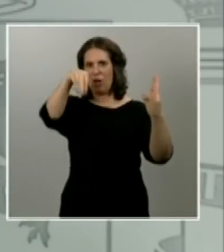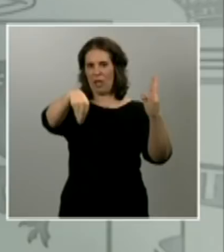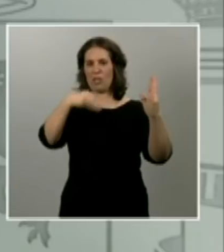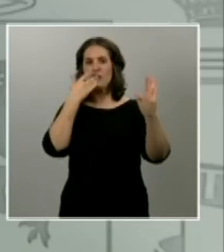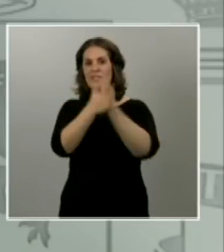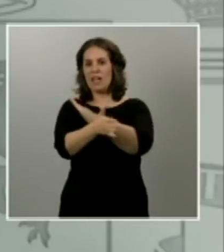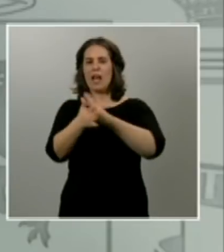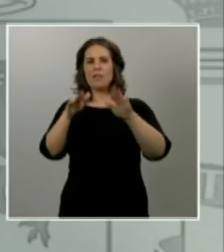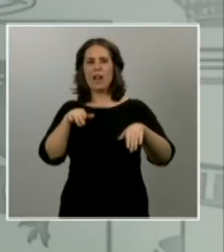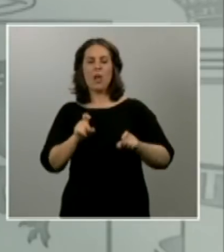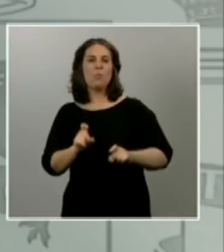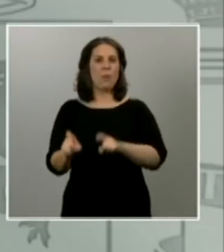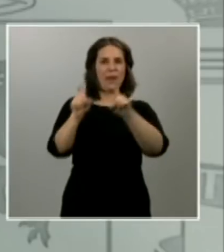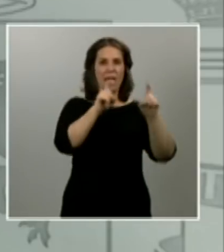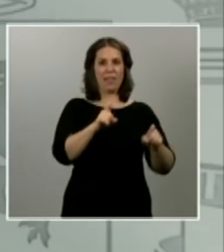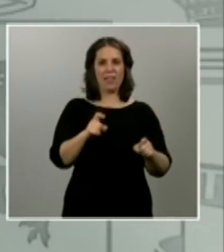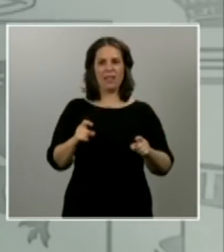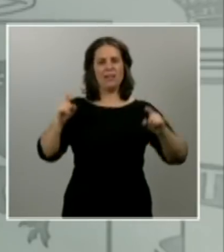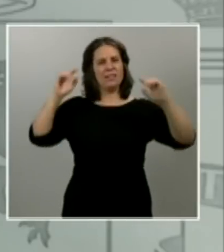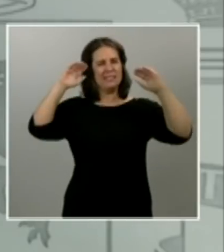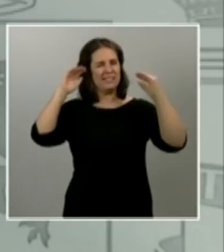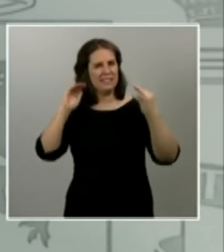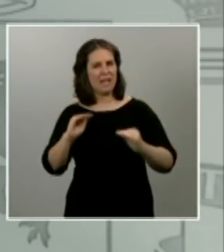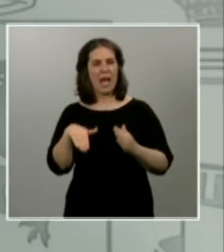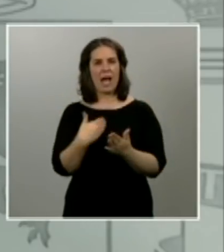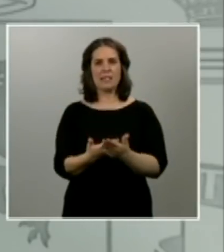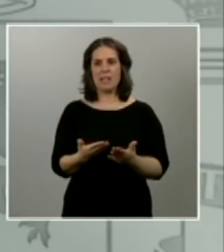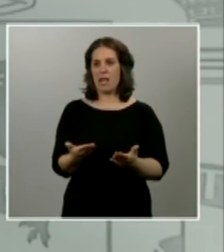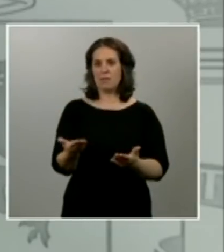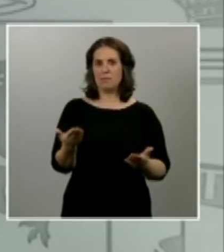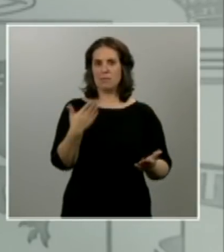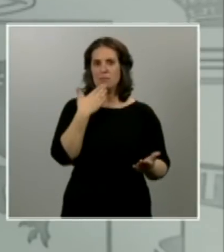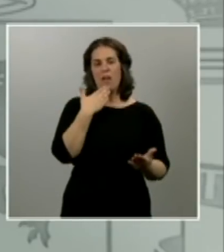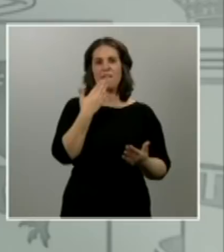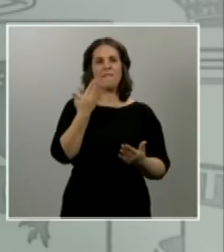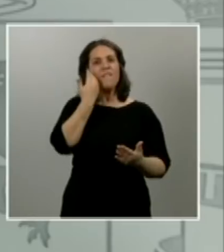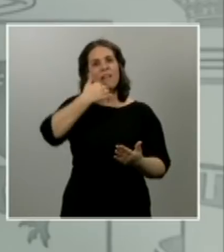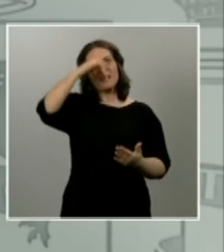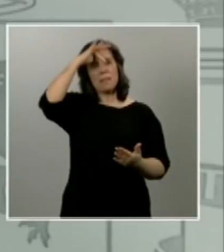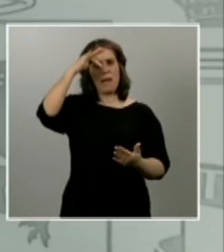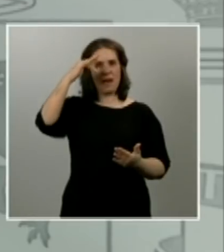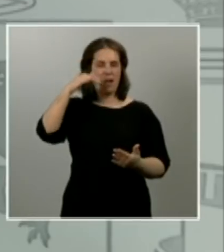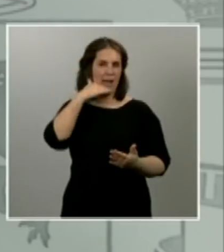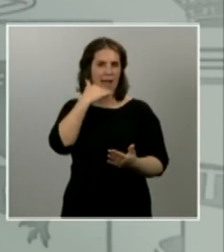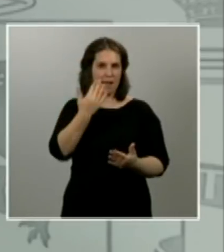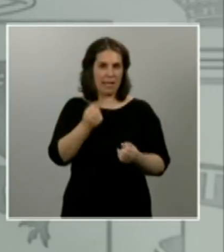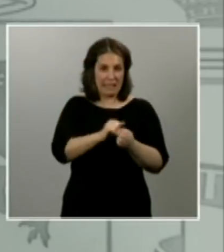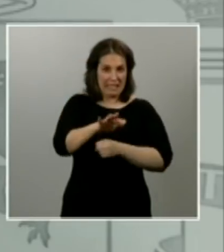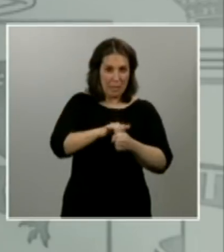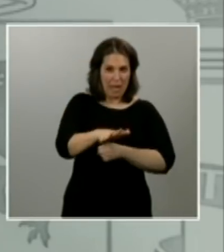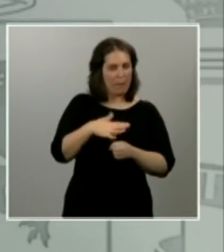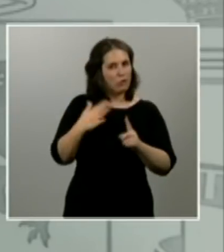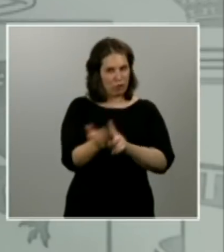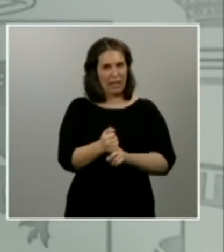sus parámetros hasta poco menos estar como en los días de fin de semana bueno estamos